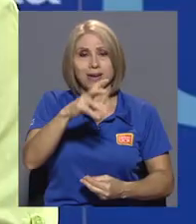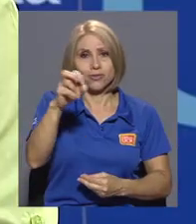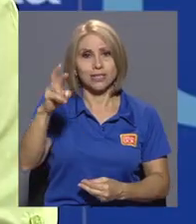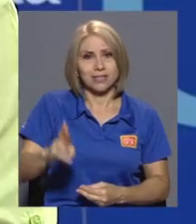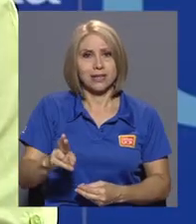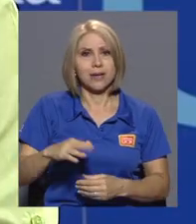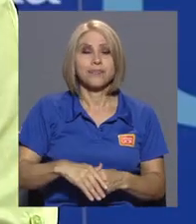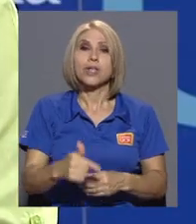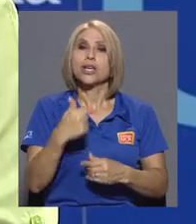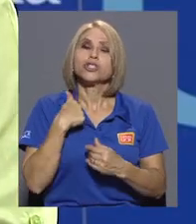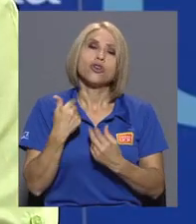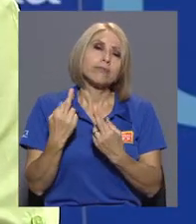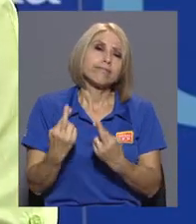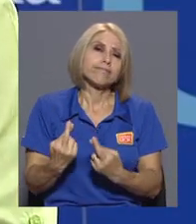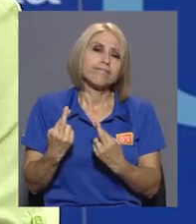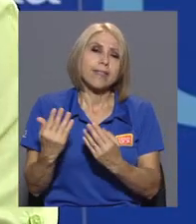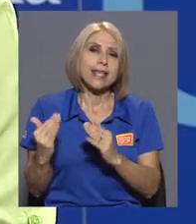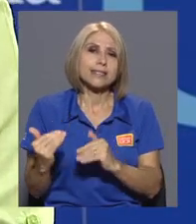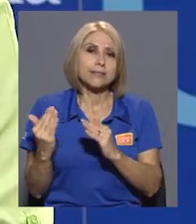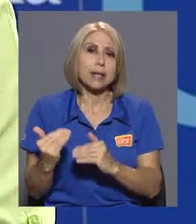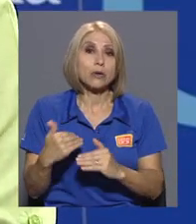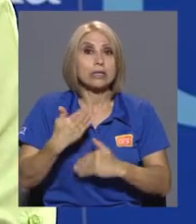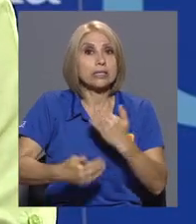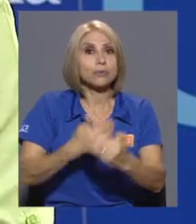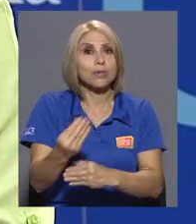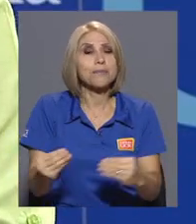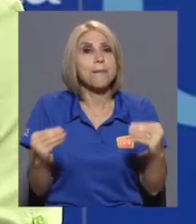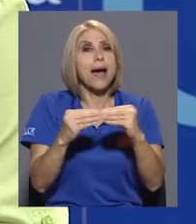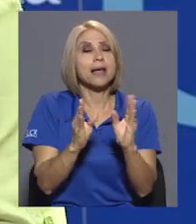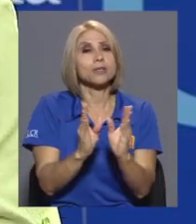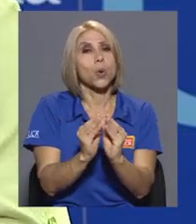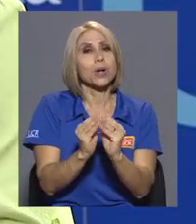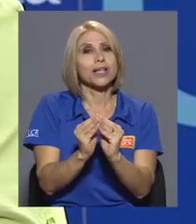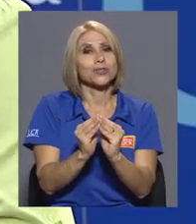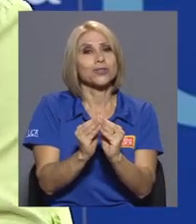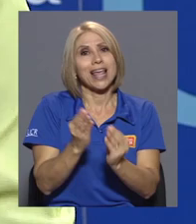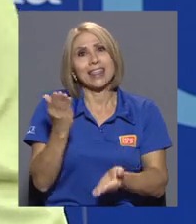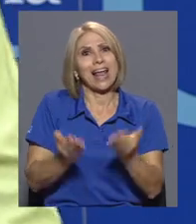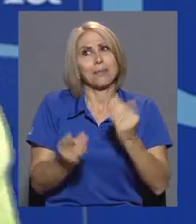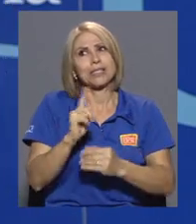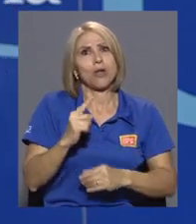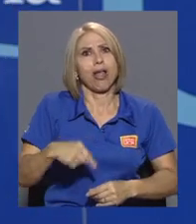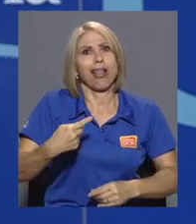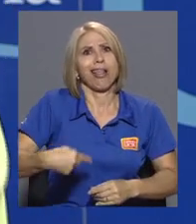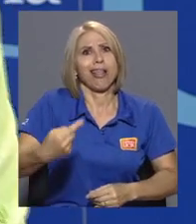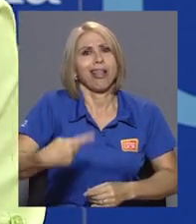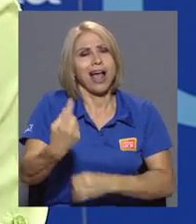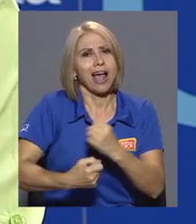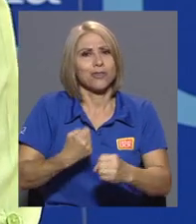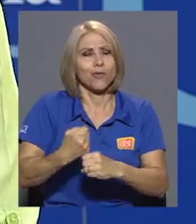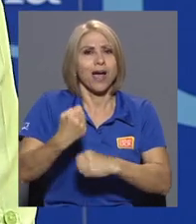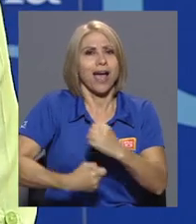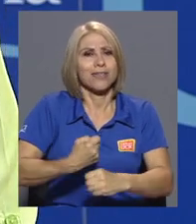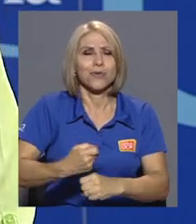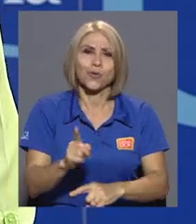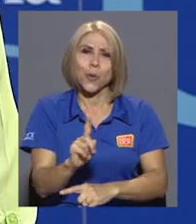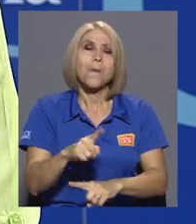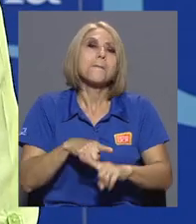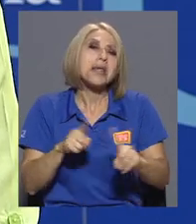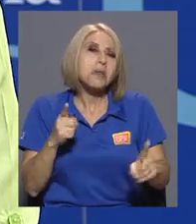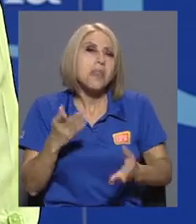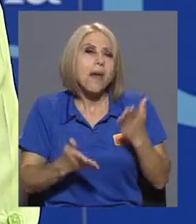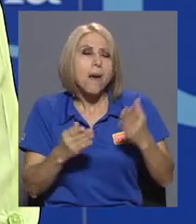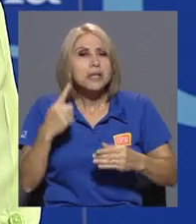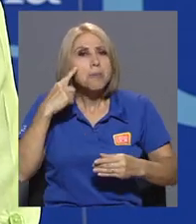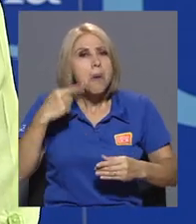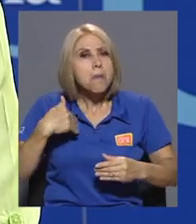bueno, yo espero que puedan seguir haciendo más congresos, tal vez no tan seguidos, así como que de año en año, pero sí para poder ir viendo un